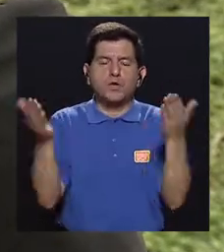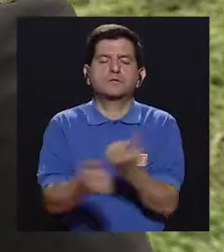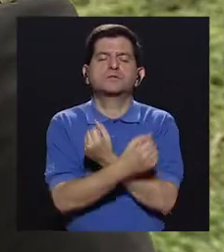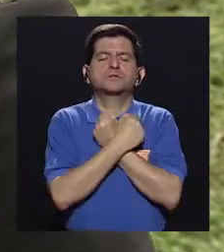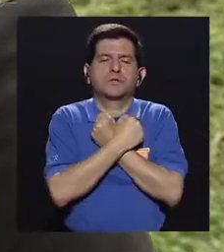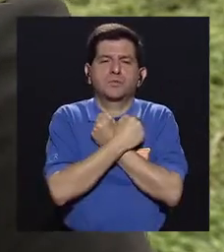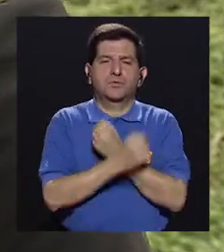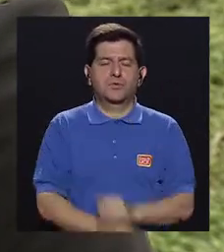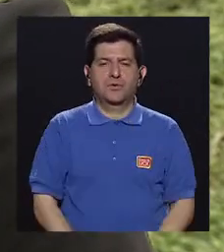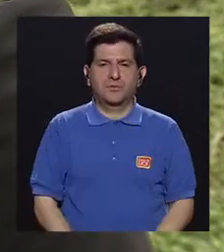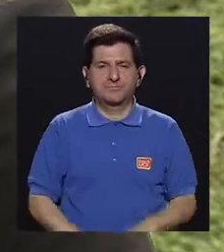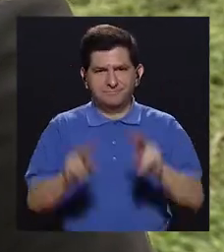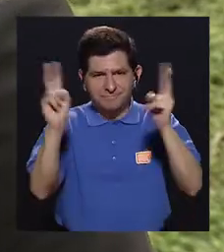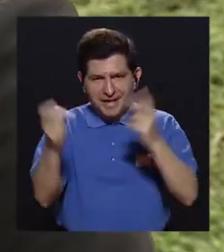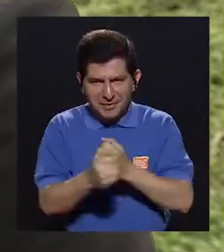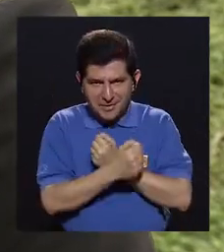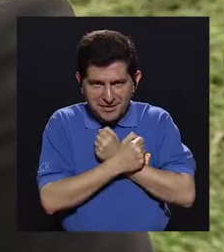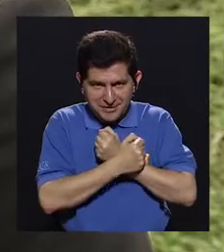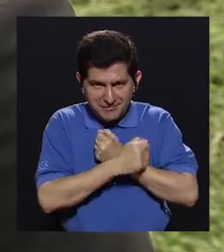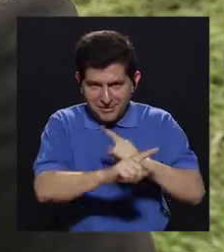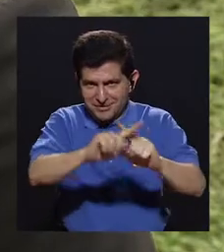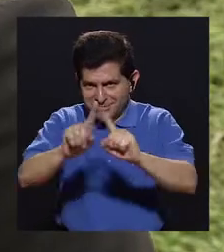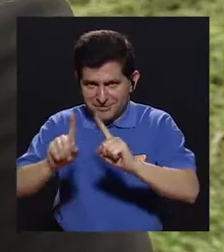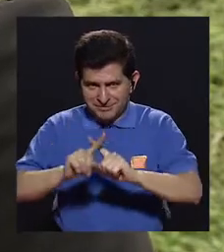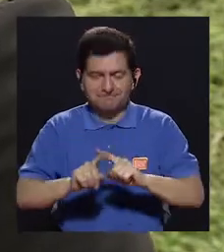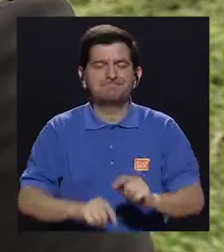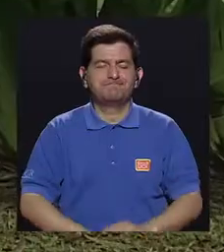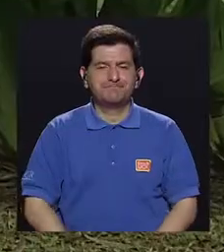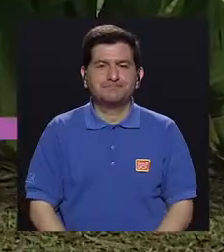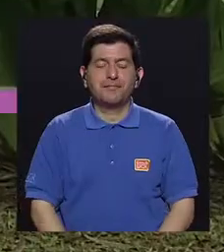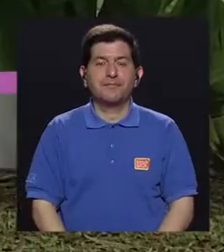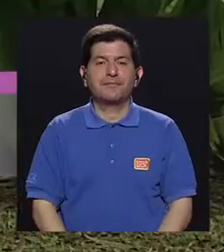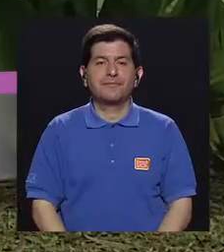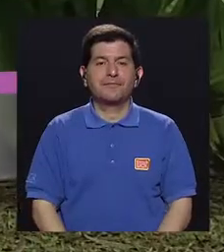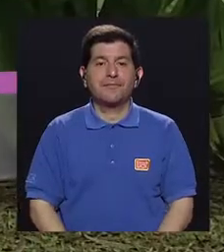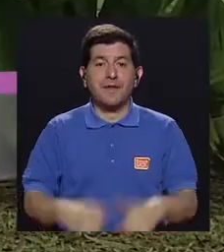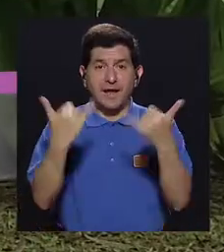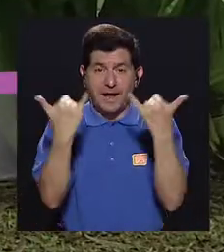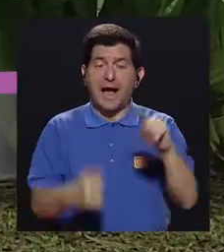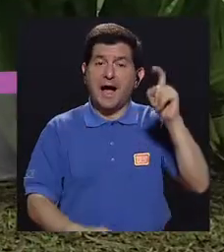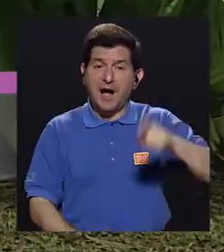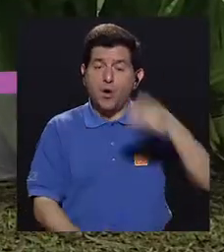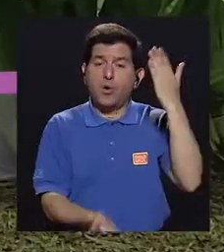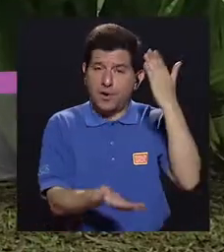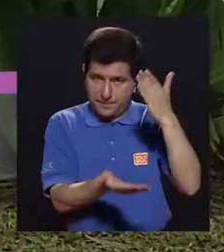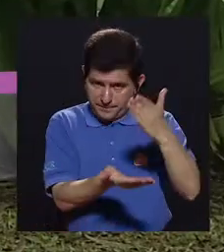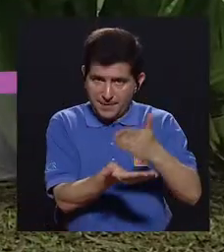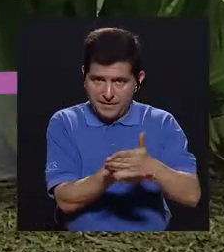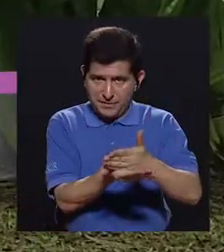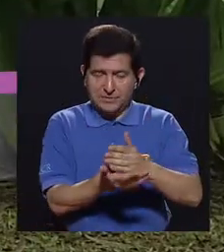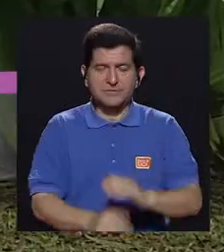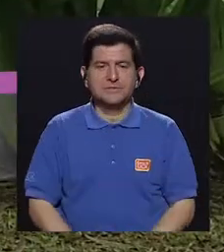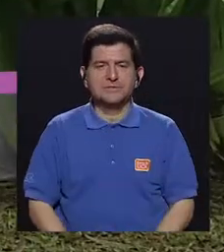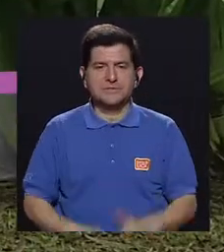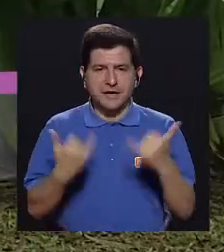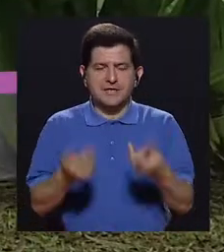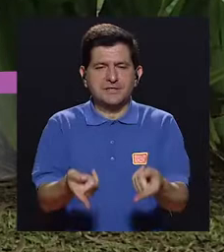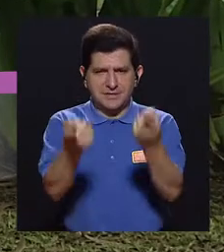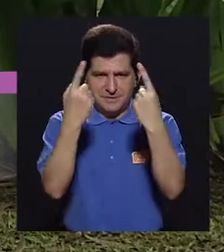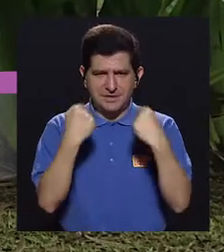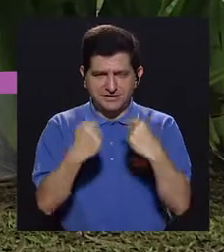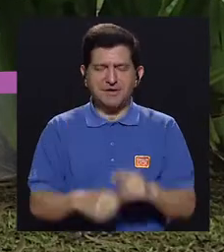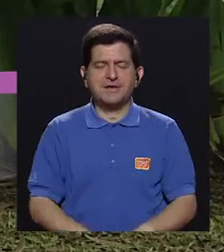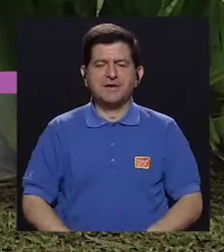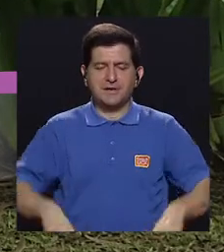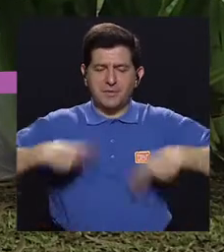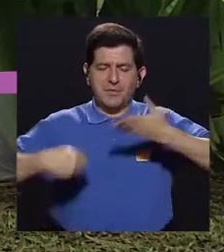estimular el amor. Es un tema del afecto. Exactamente. Bueno, ahora necesitamos hacer una segunda pausa y ya